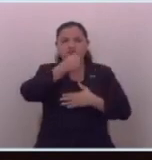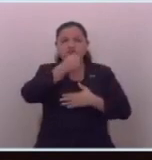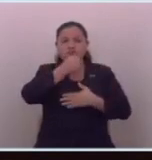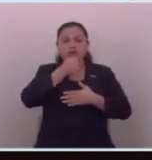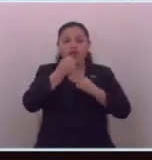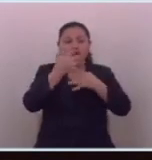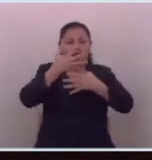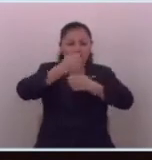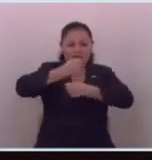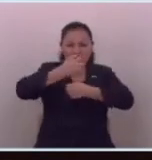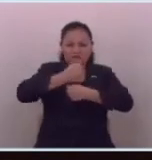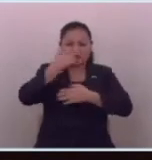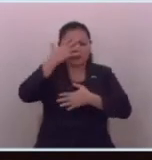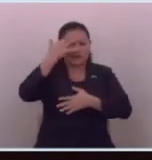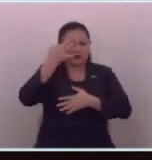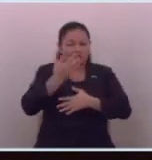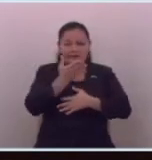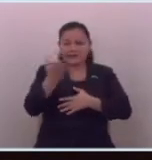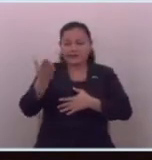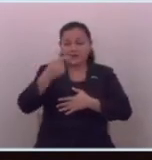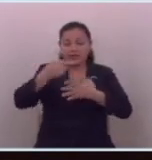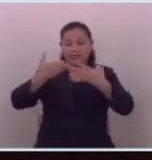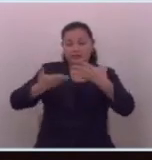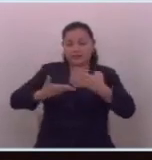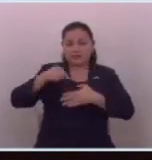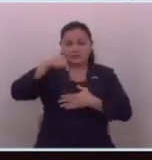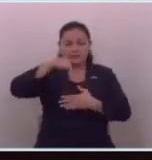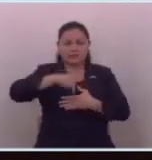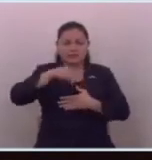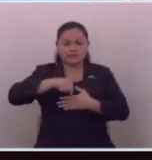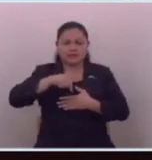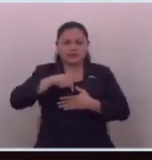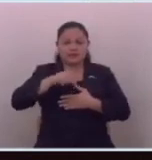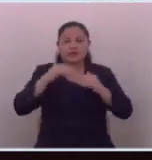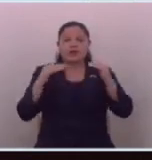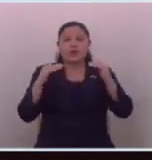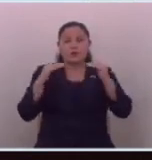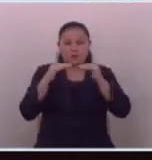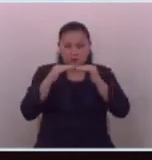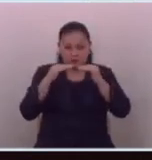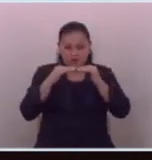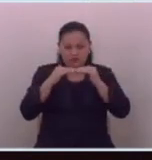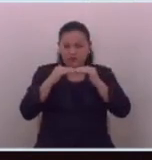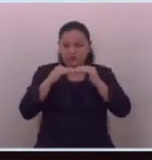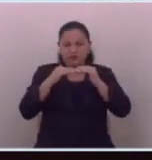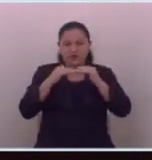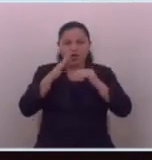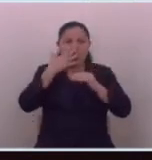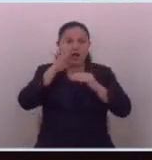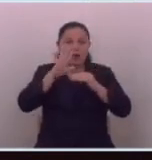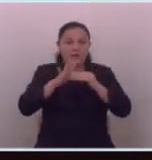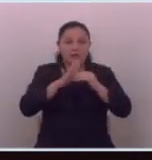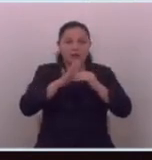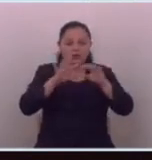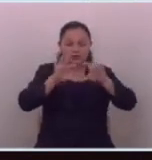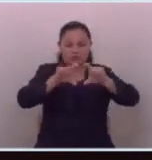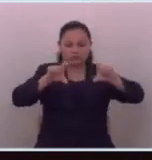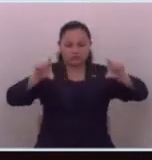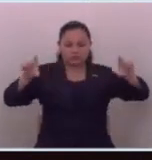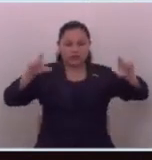abusivos que se creen que tienen el derecho de incluso quitar una banda amarilla